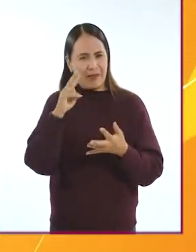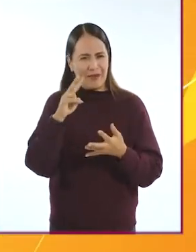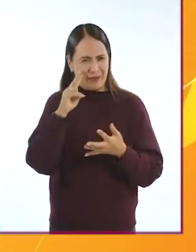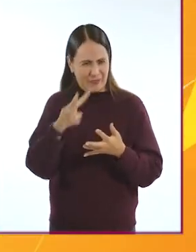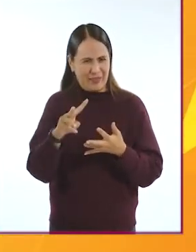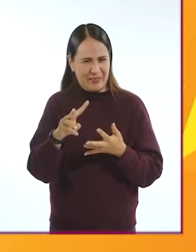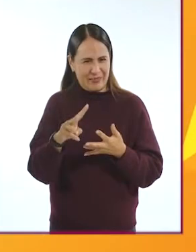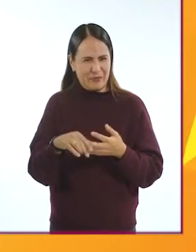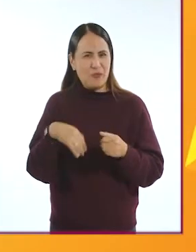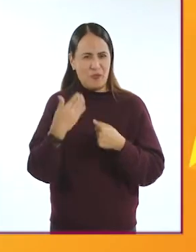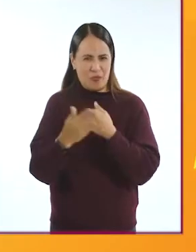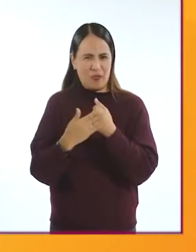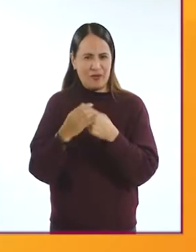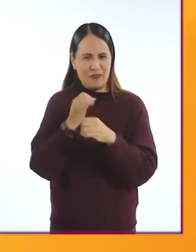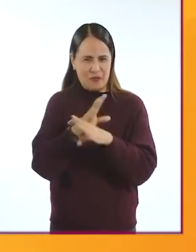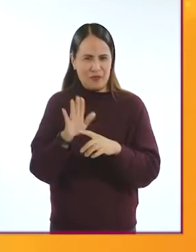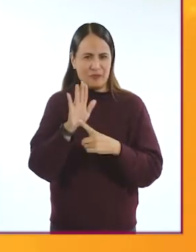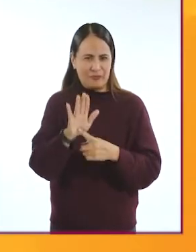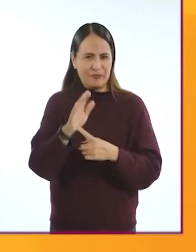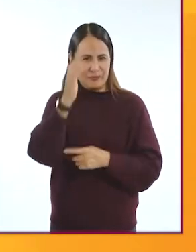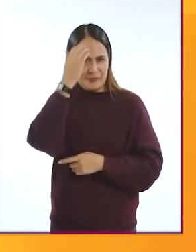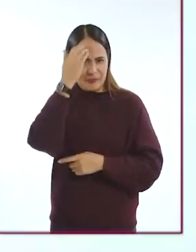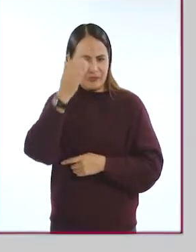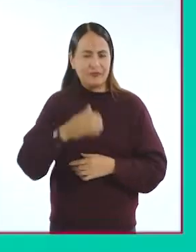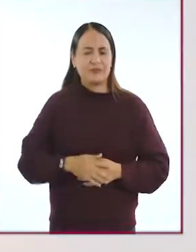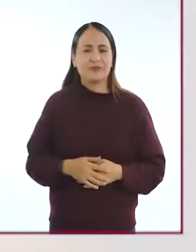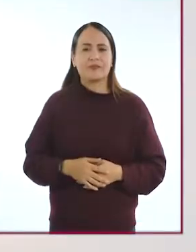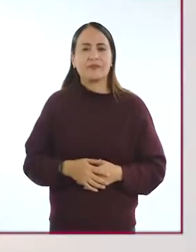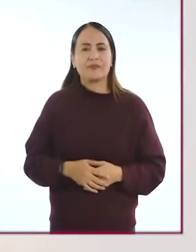conocer uno de ellos, vean la siguiente información digital.